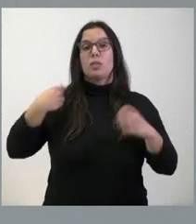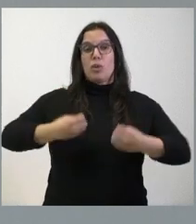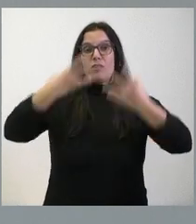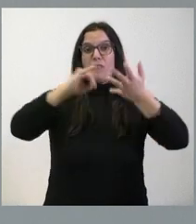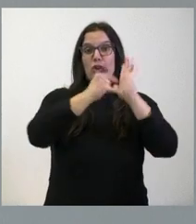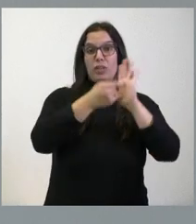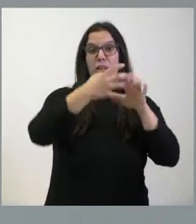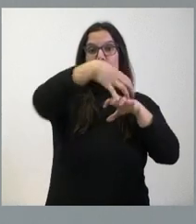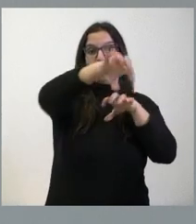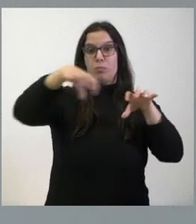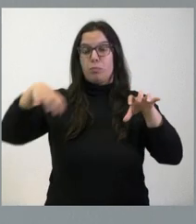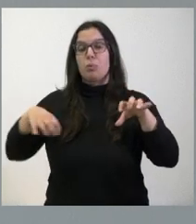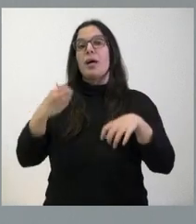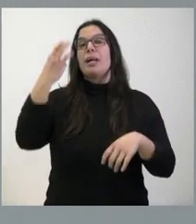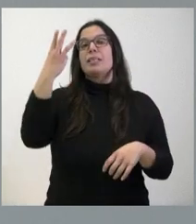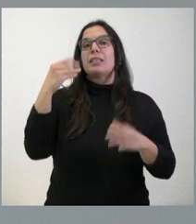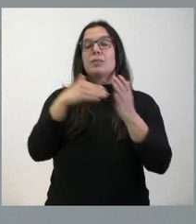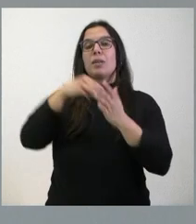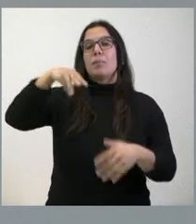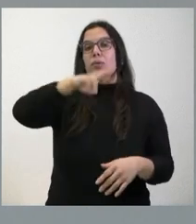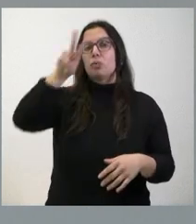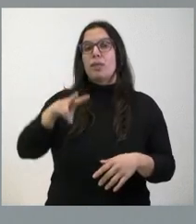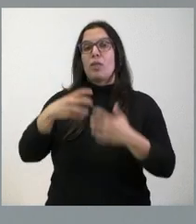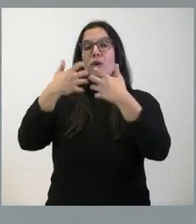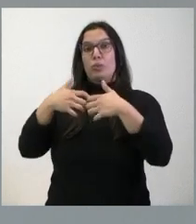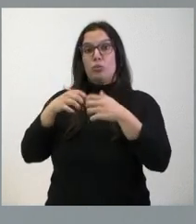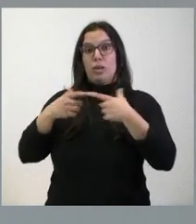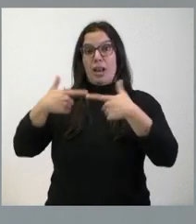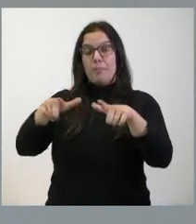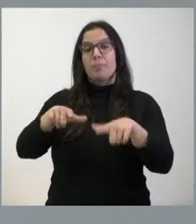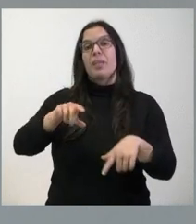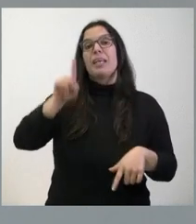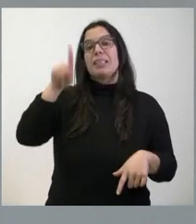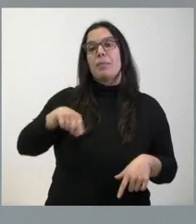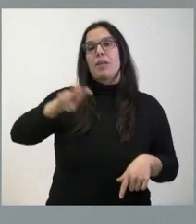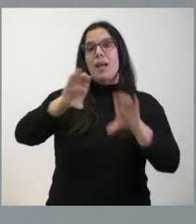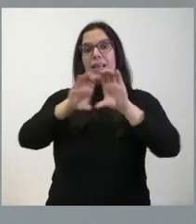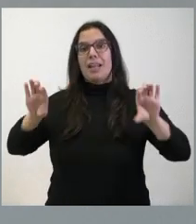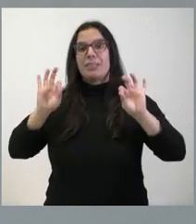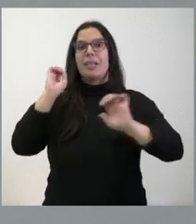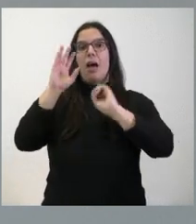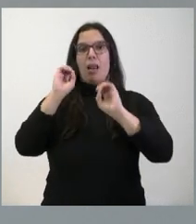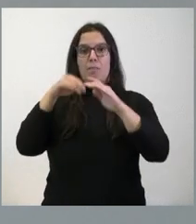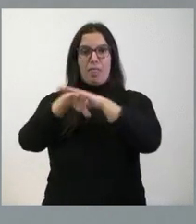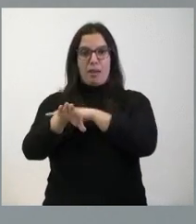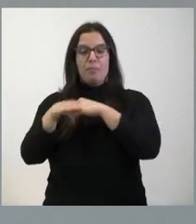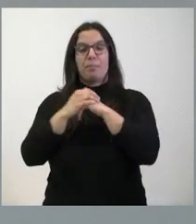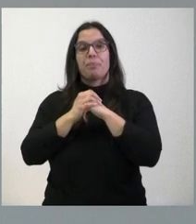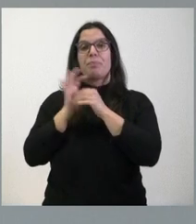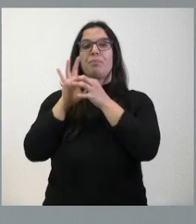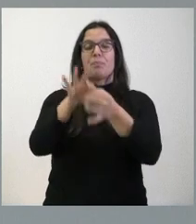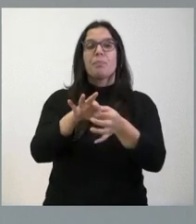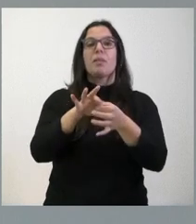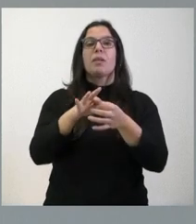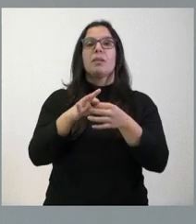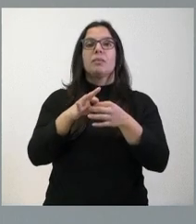más de 3.000 metros cuadrados del edificio industrial y otros casi 1.000 metros cuadrados de la nave de almacén. En lo que tiene que ver con las